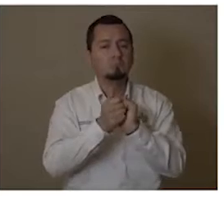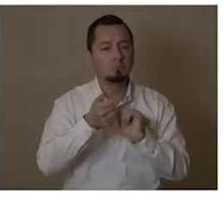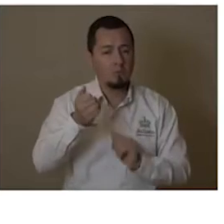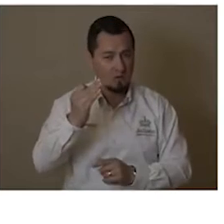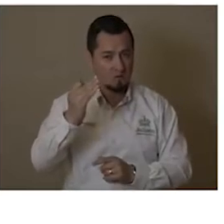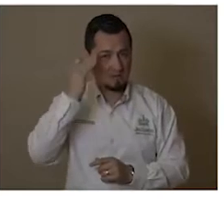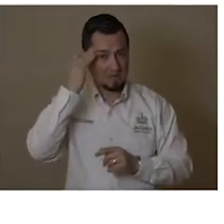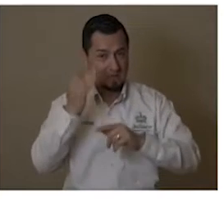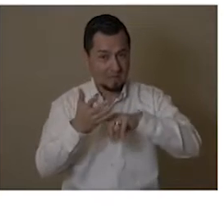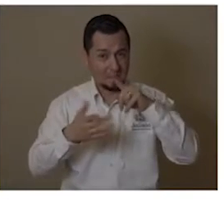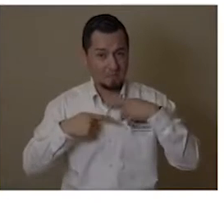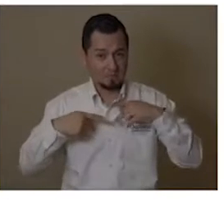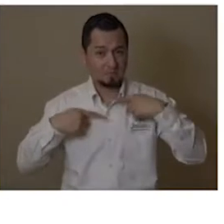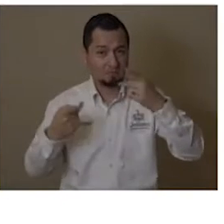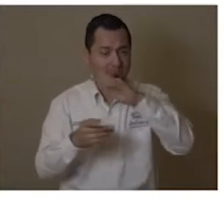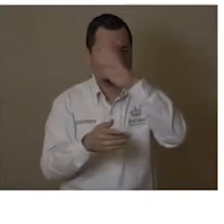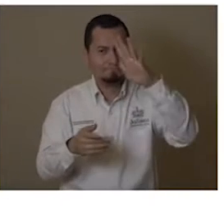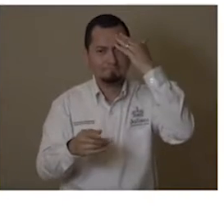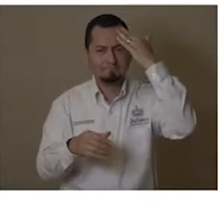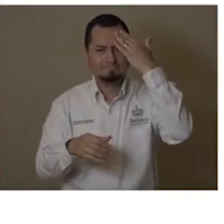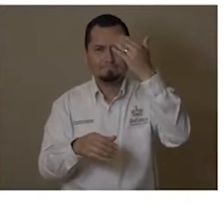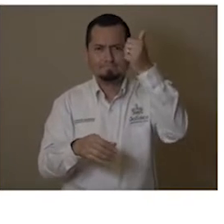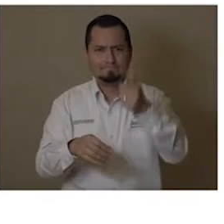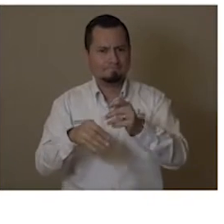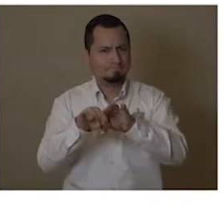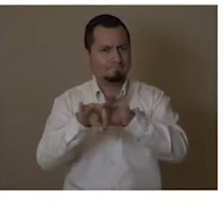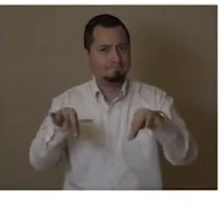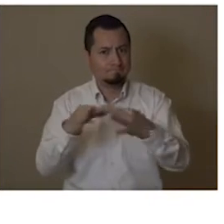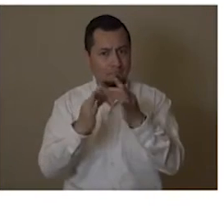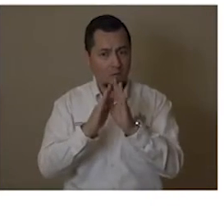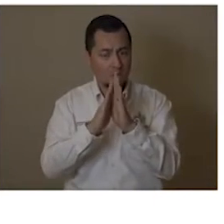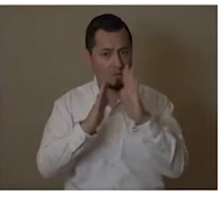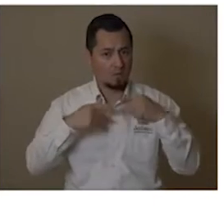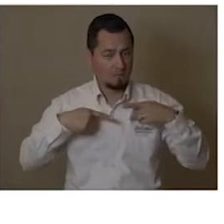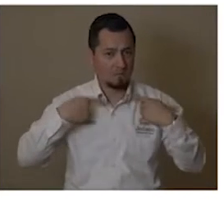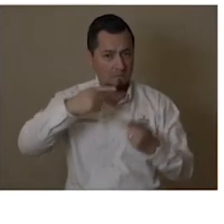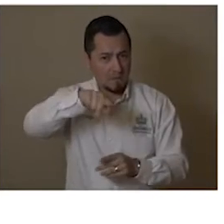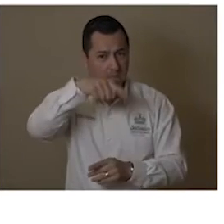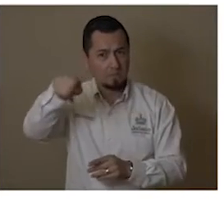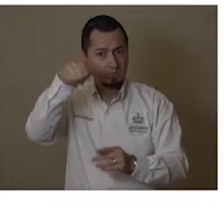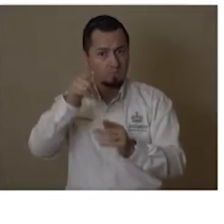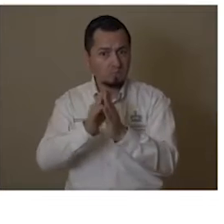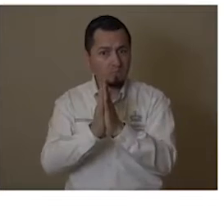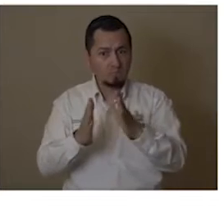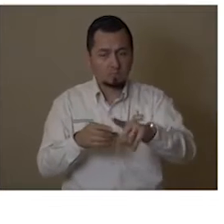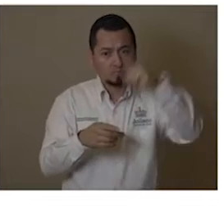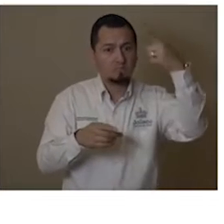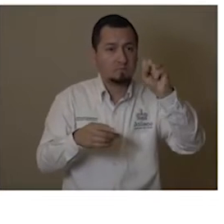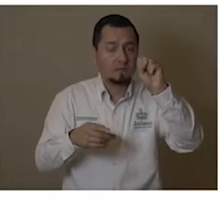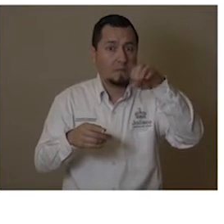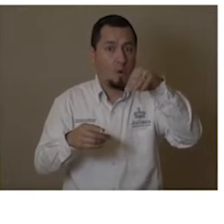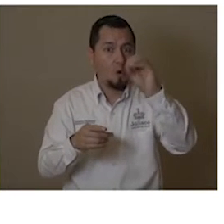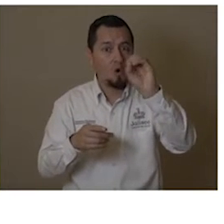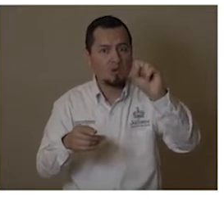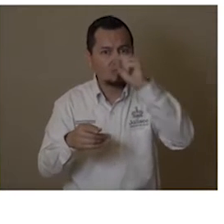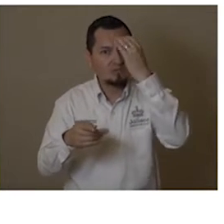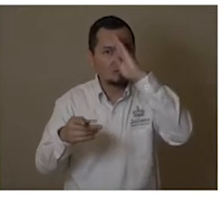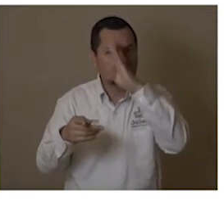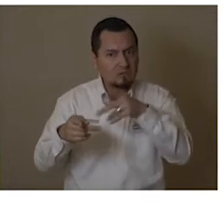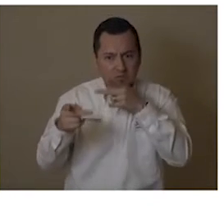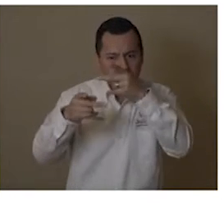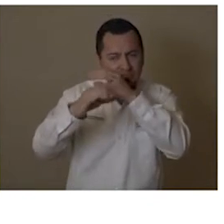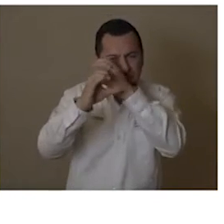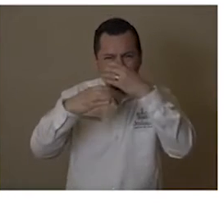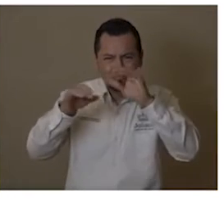Con un enorme esfuerzo de todos los calicienses, tomando medidas difíciles pero necesarias, logramos bajar el ritmo de contagios en nuestro estado a la